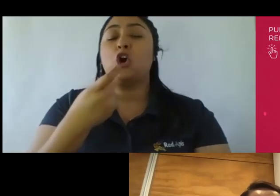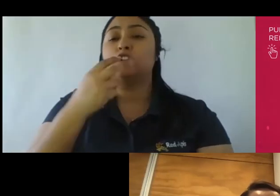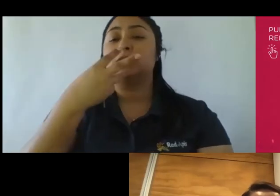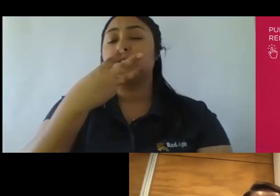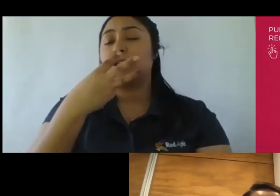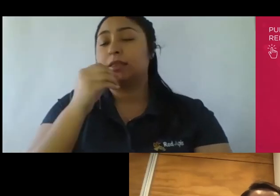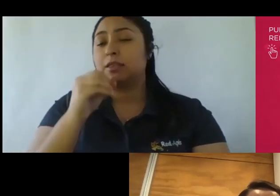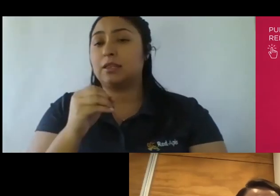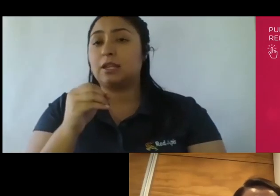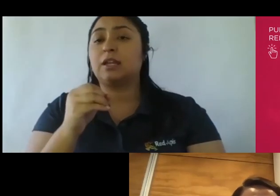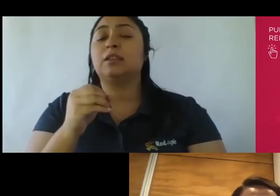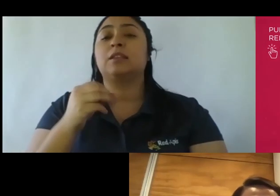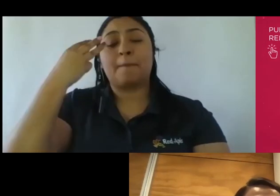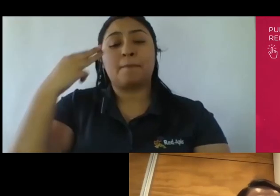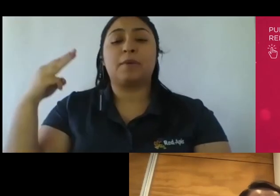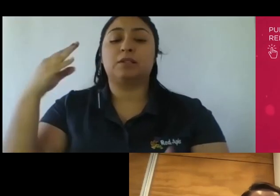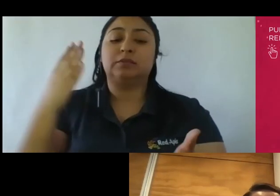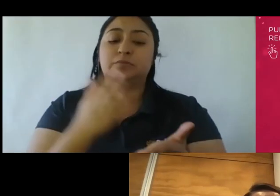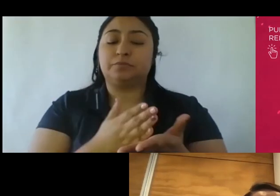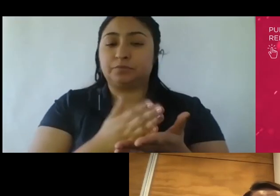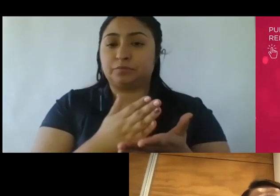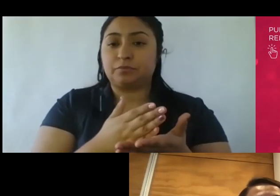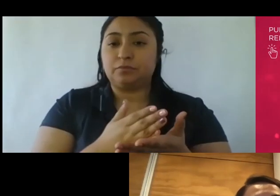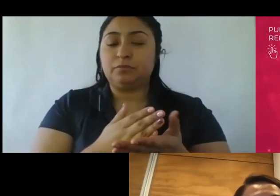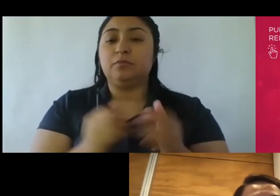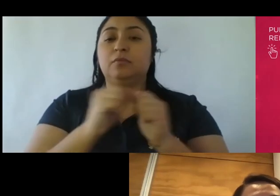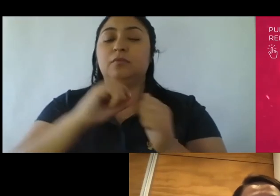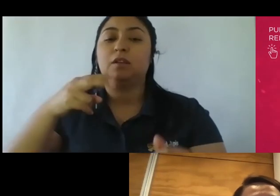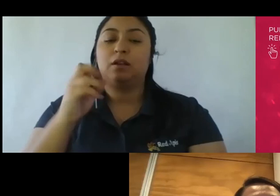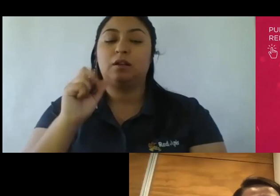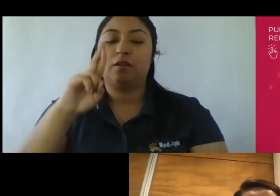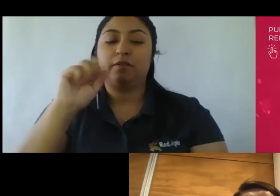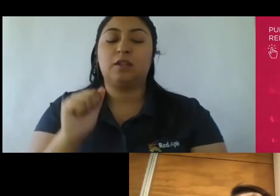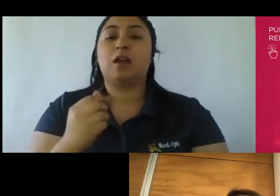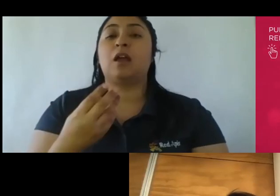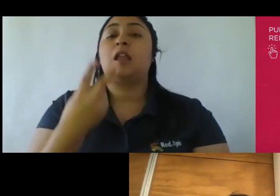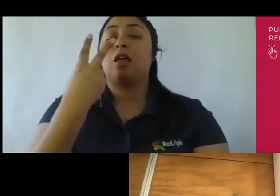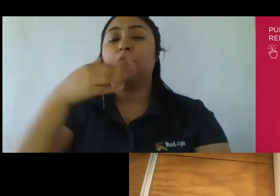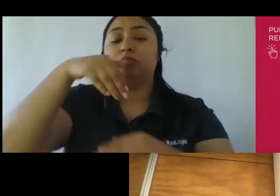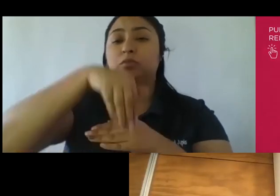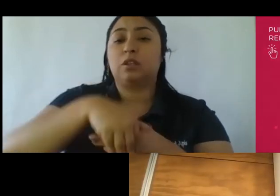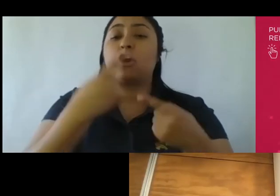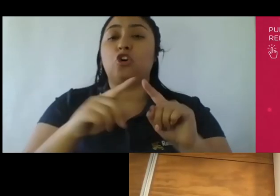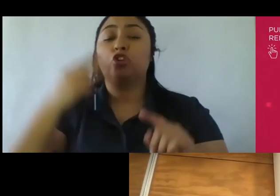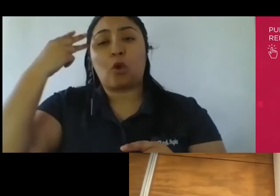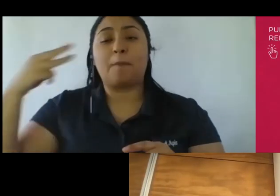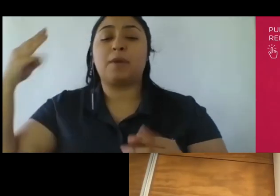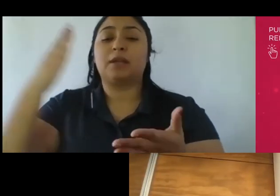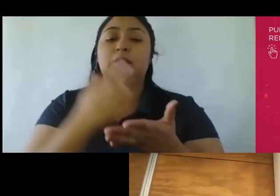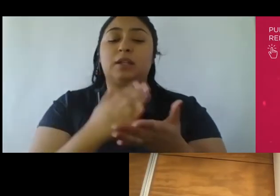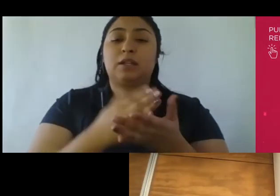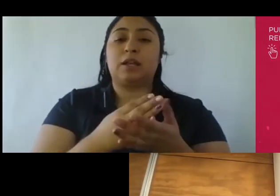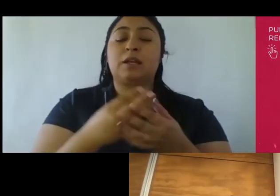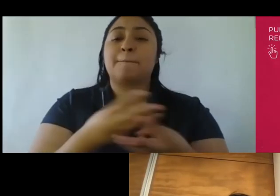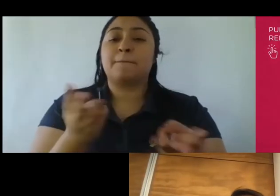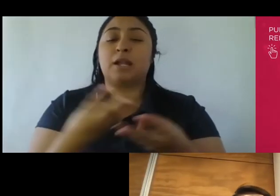organismos públicos con Javier Sandoval a las 14 horas 2 de la tarde tendremos otro masterclass de marketing deportivo administrar